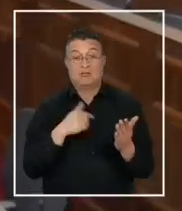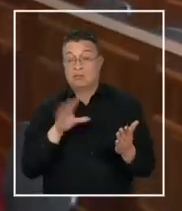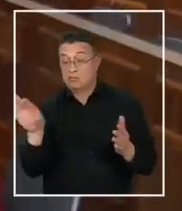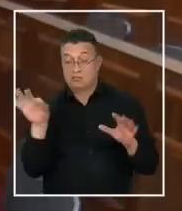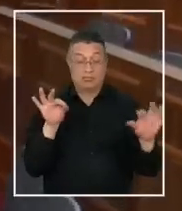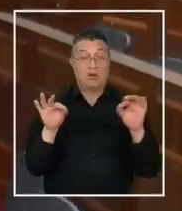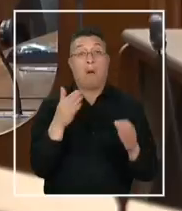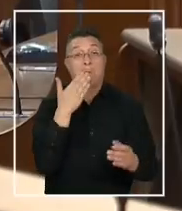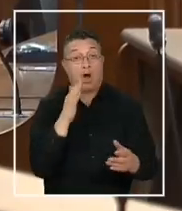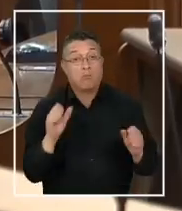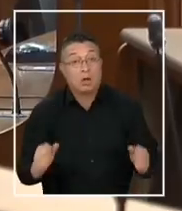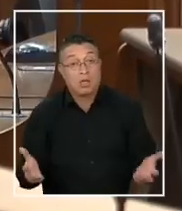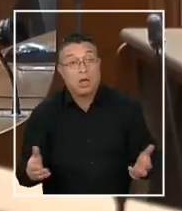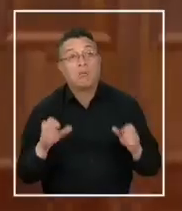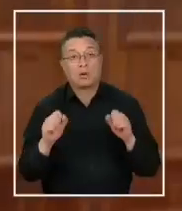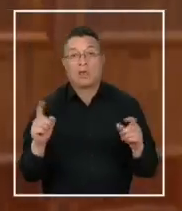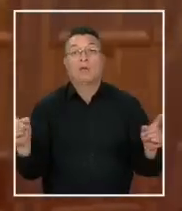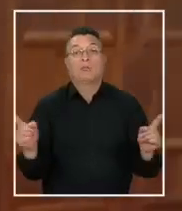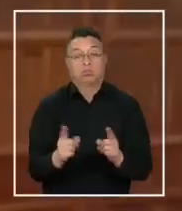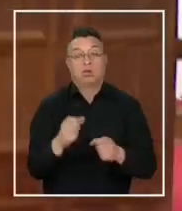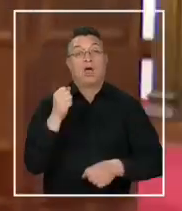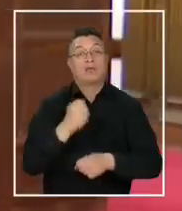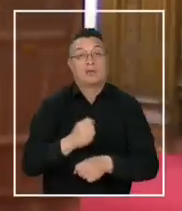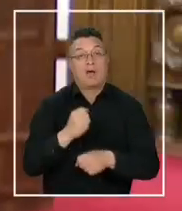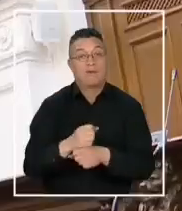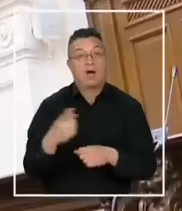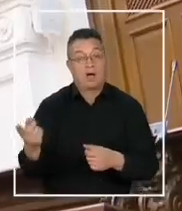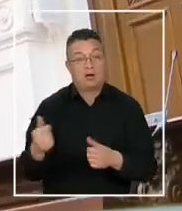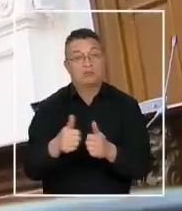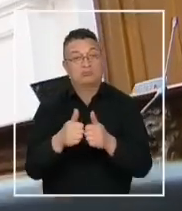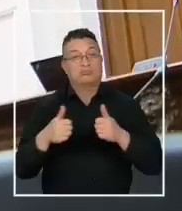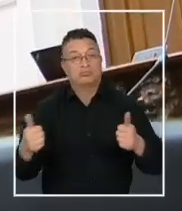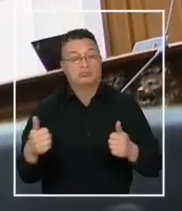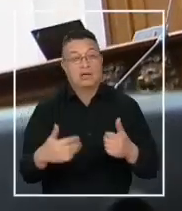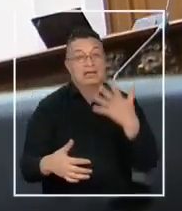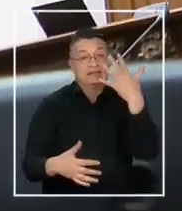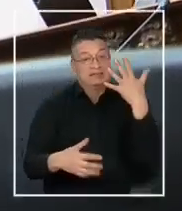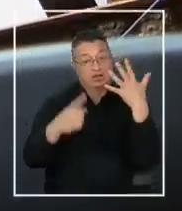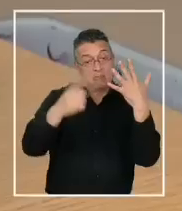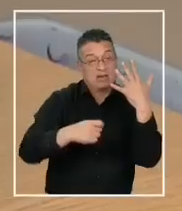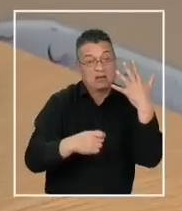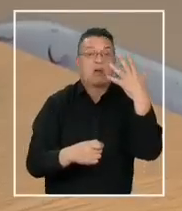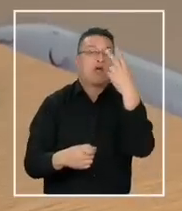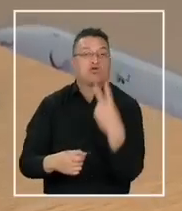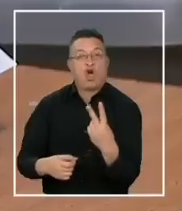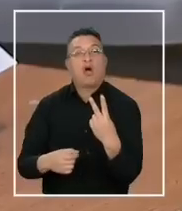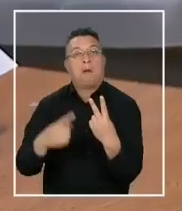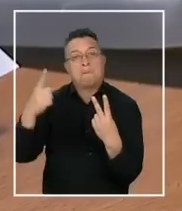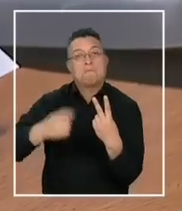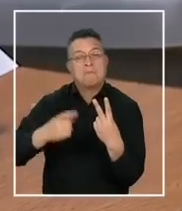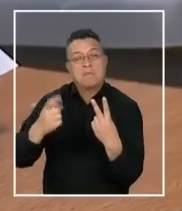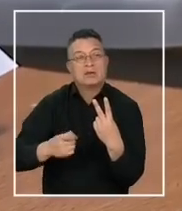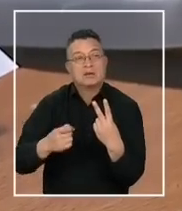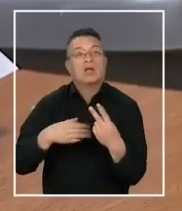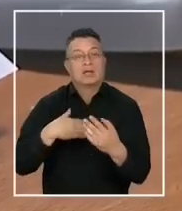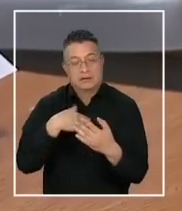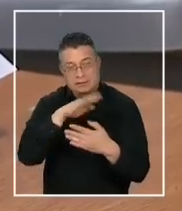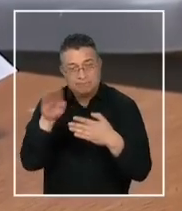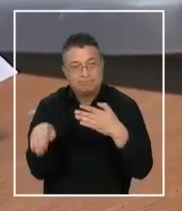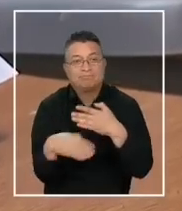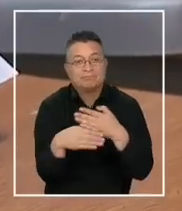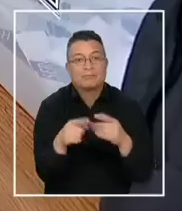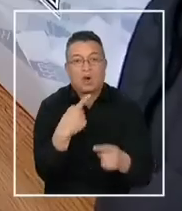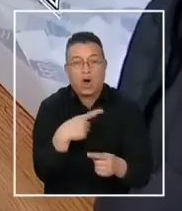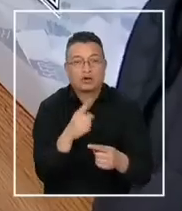parlamentarios no solo proponen acortar el trabajo de los consejeros de cinco a dos meses, también buscan sumar al plebiscito de